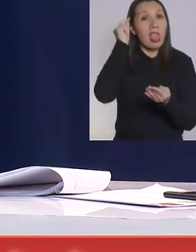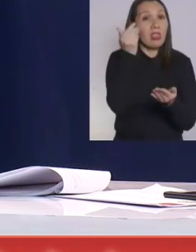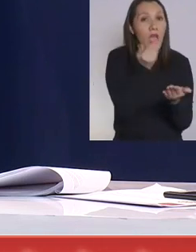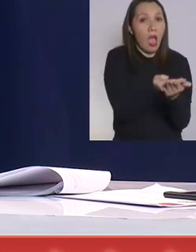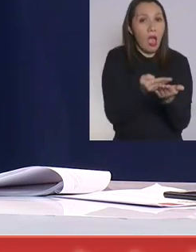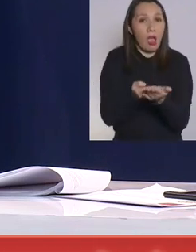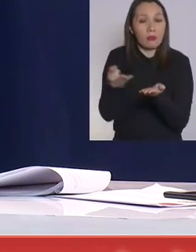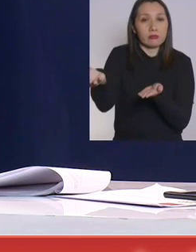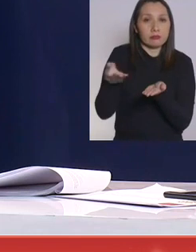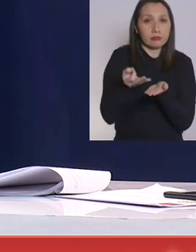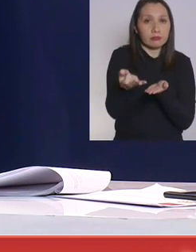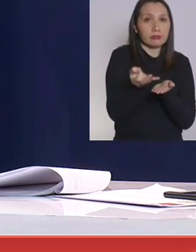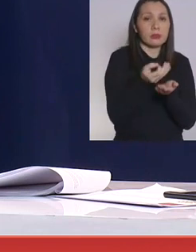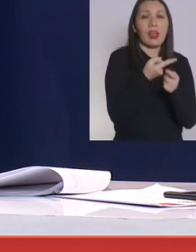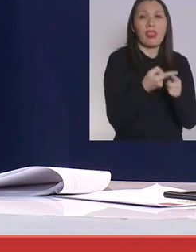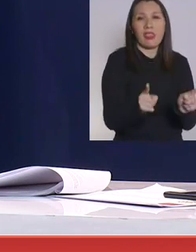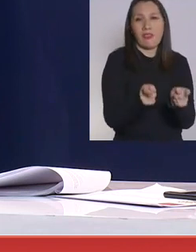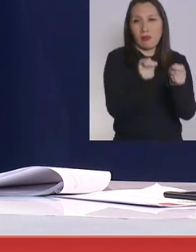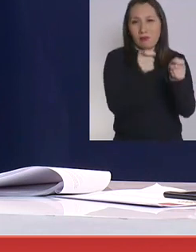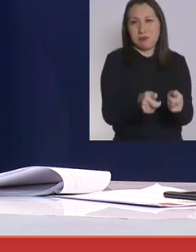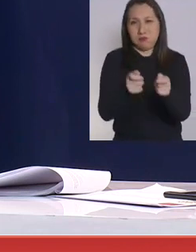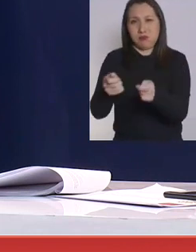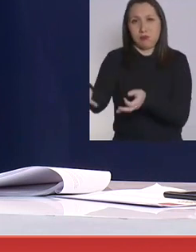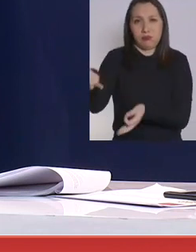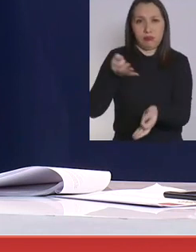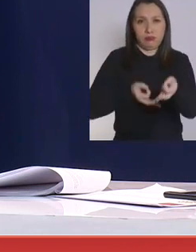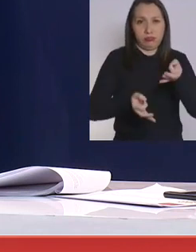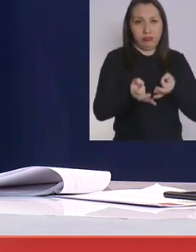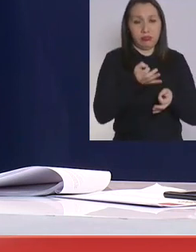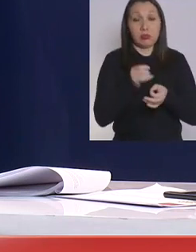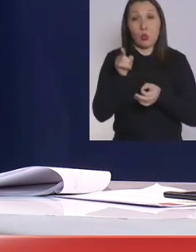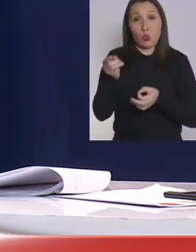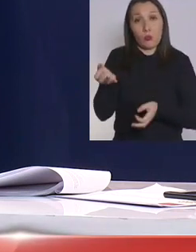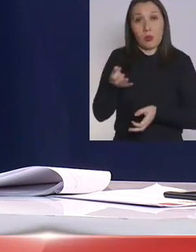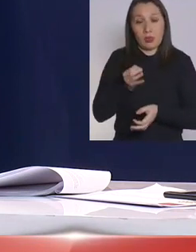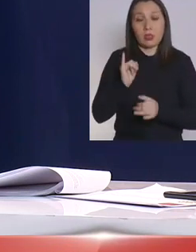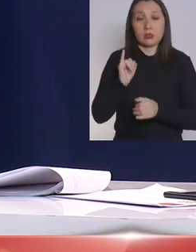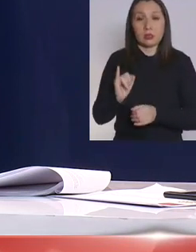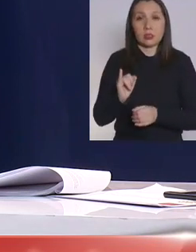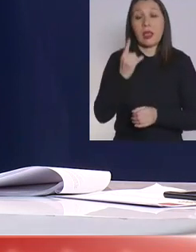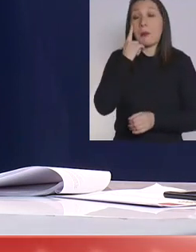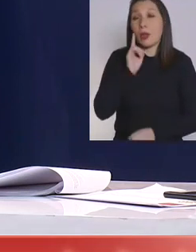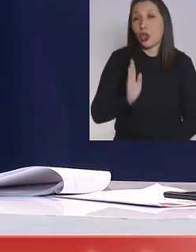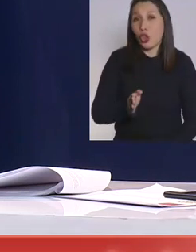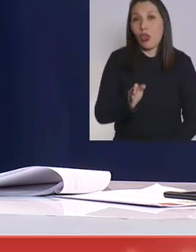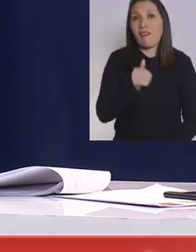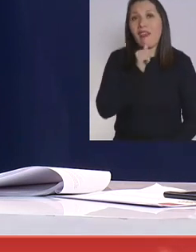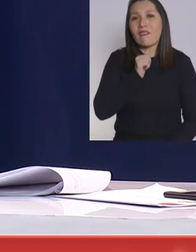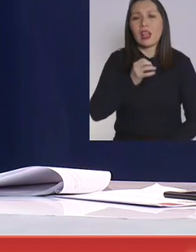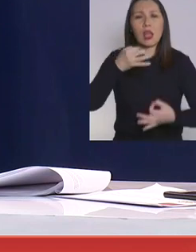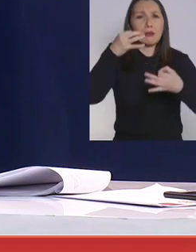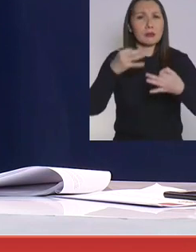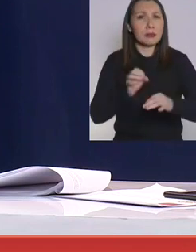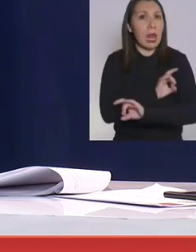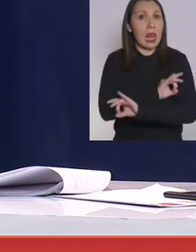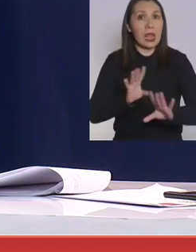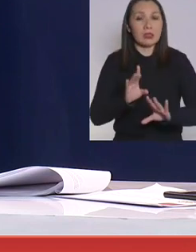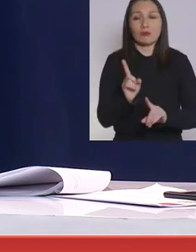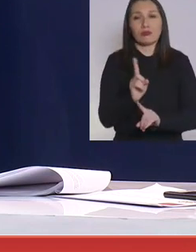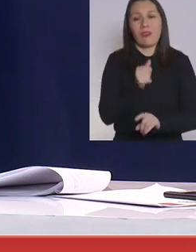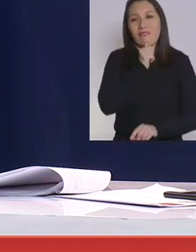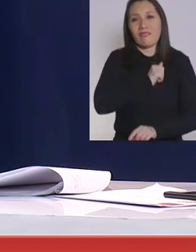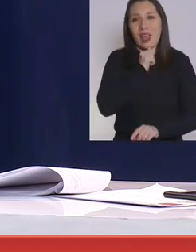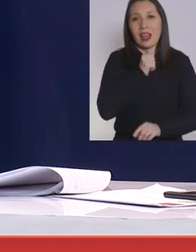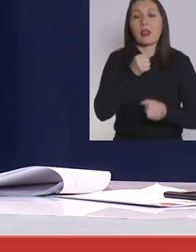hecho llegar los distintos expertos y una de ellas son las que usted menciona, pero todavía no hemos tomado una decisión como mesa